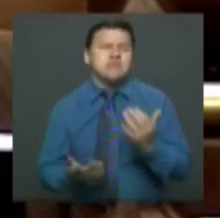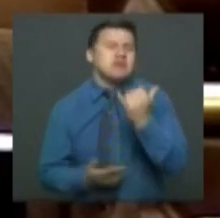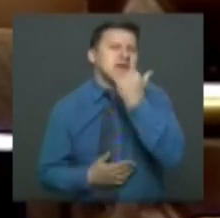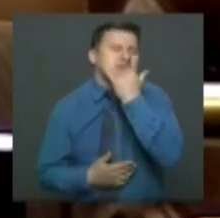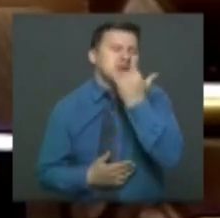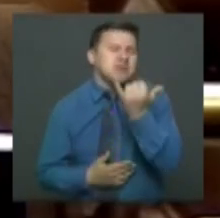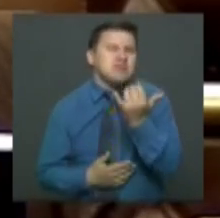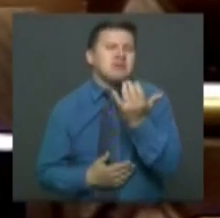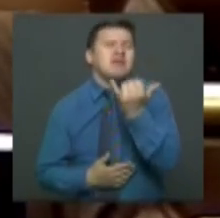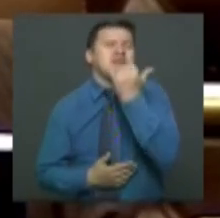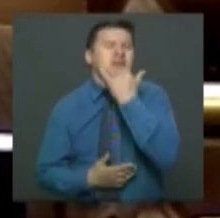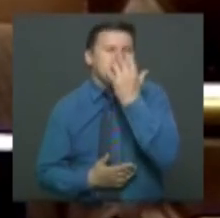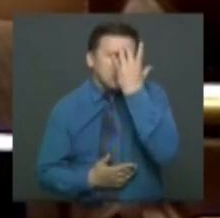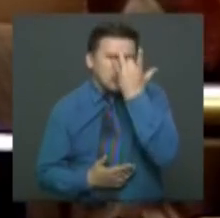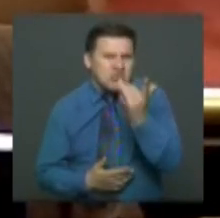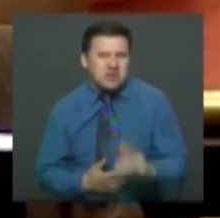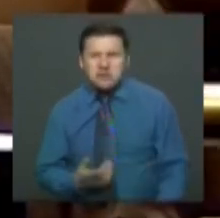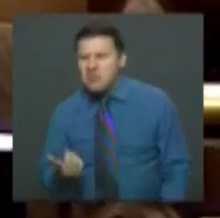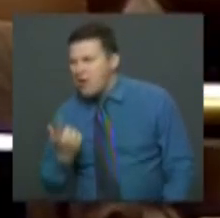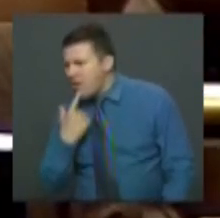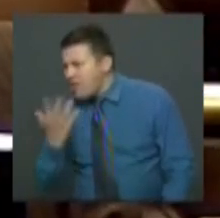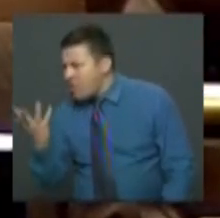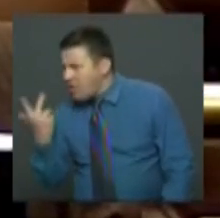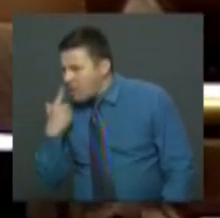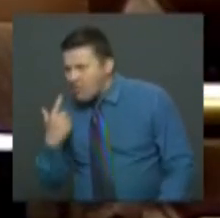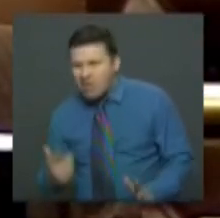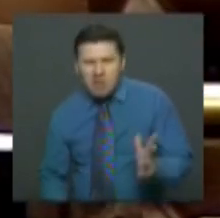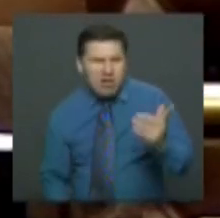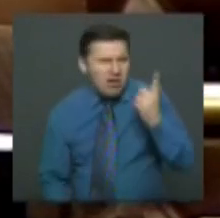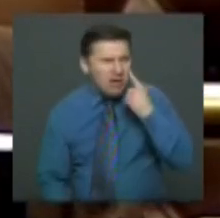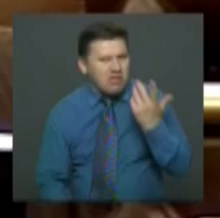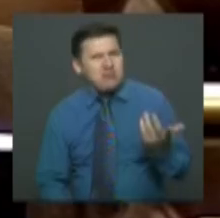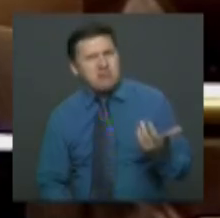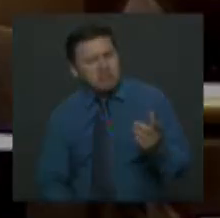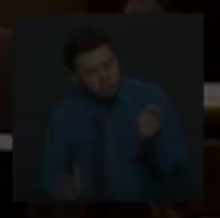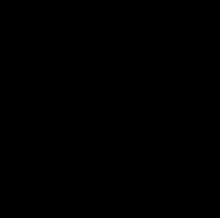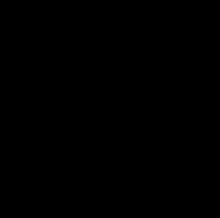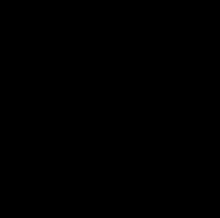que se hizo ahí. Porque hay muchos comentarios por fuera que es bueno que se aclaren. Gracias.